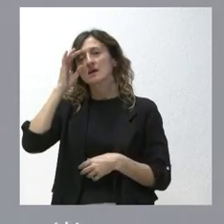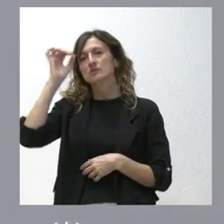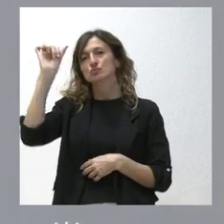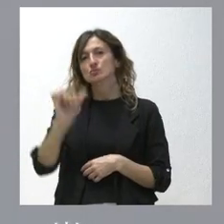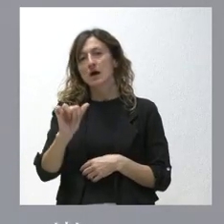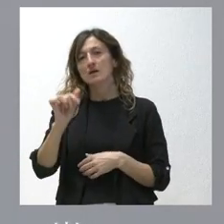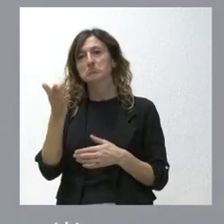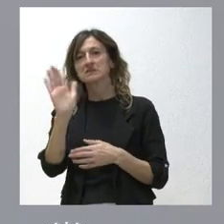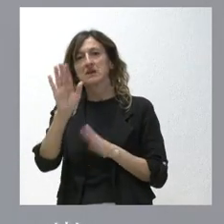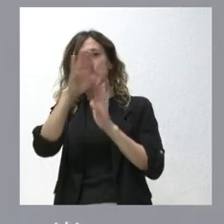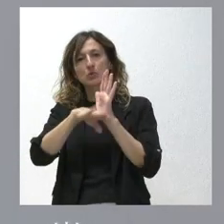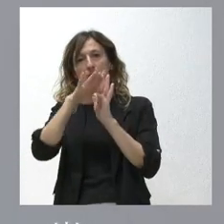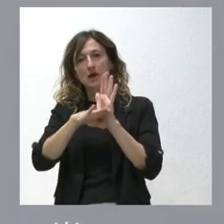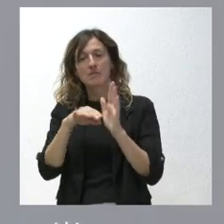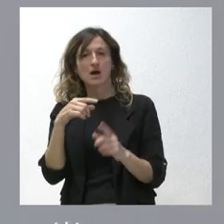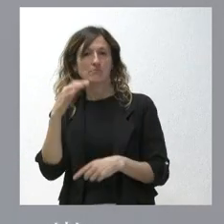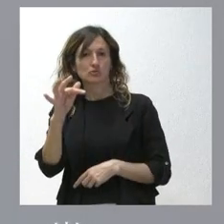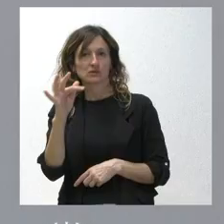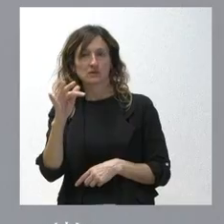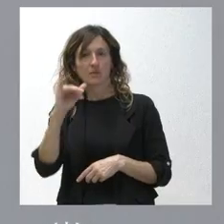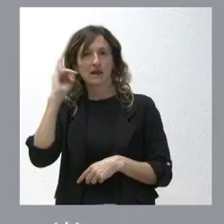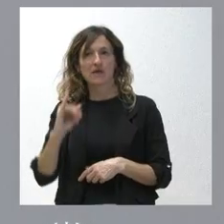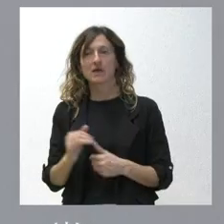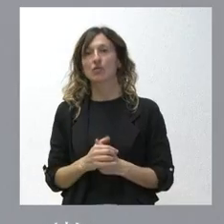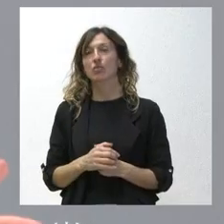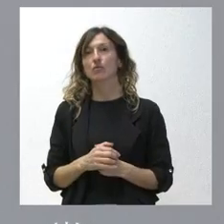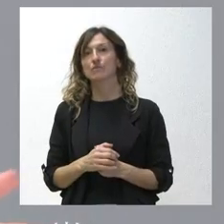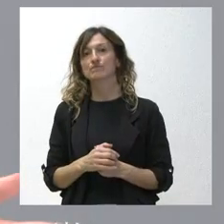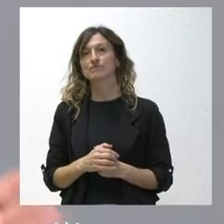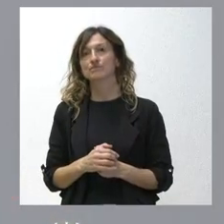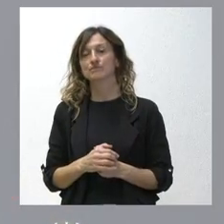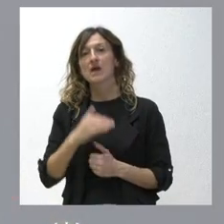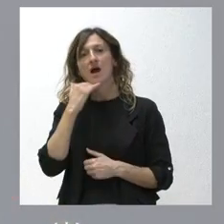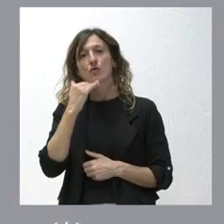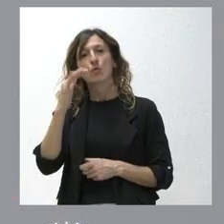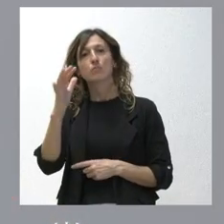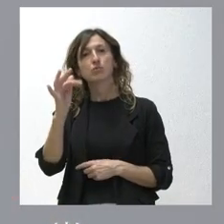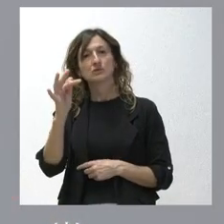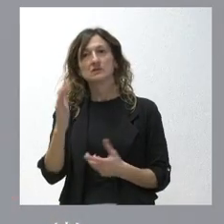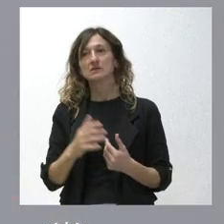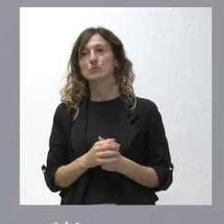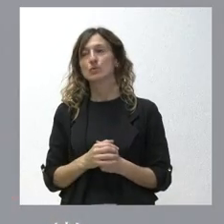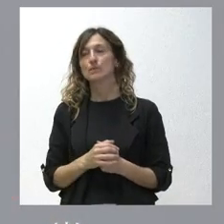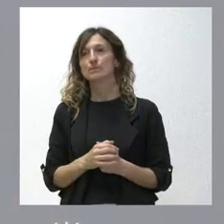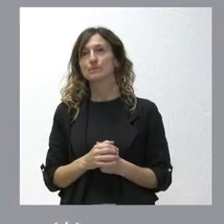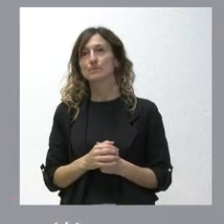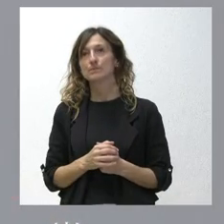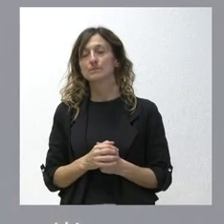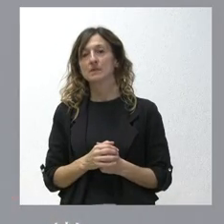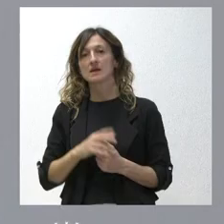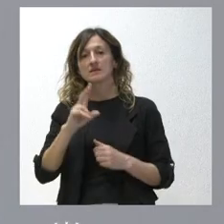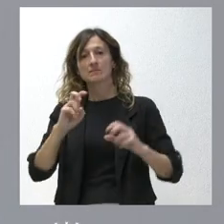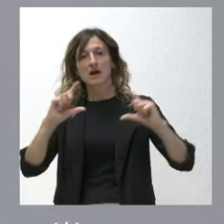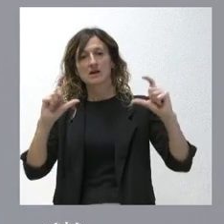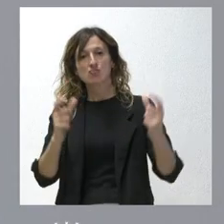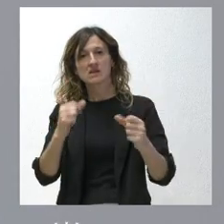que creo que es positivo para el Bierzo me parece que es algo positivo yo creo que la vía de reunirse del